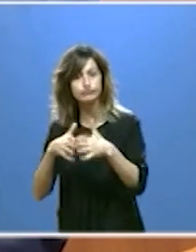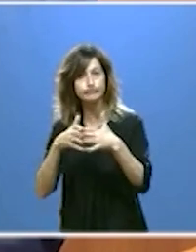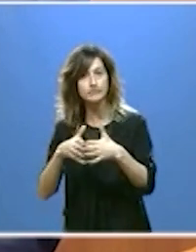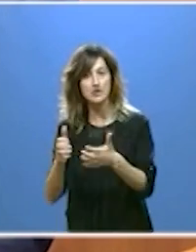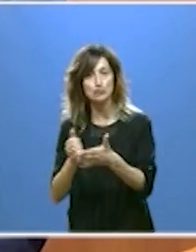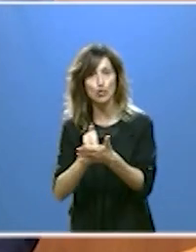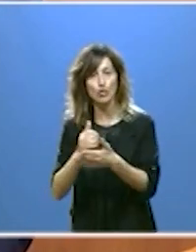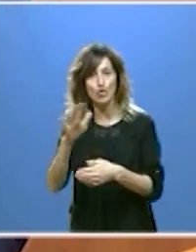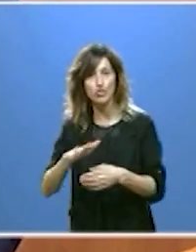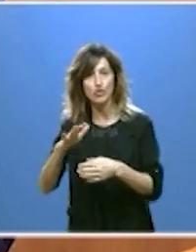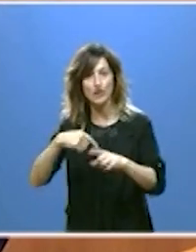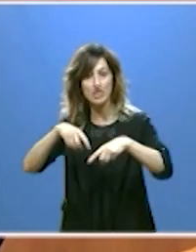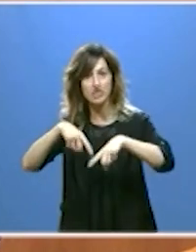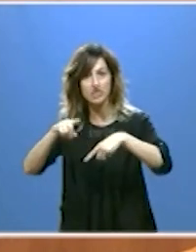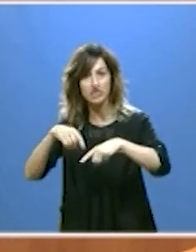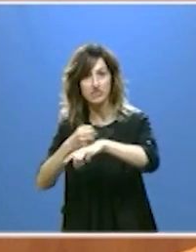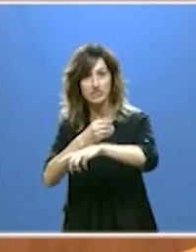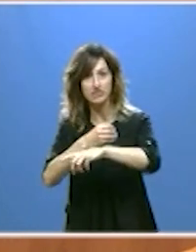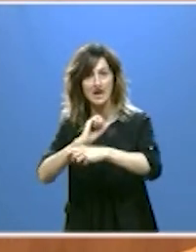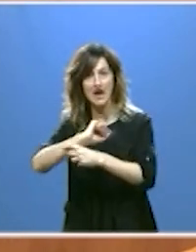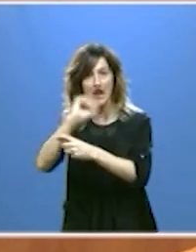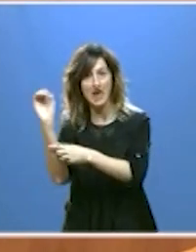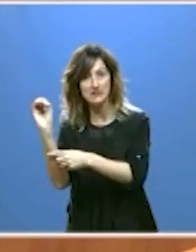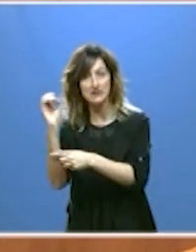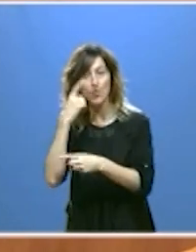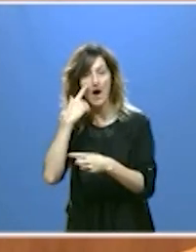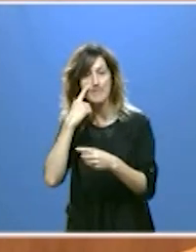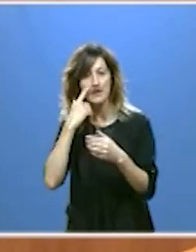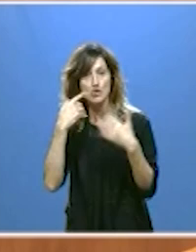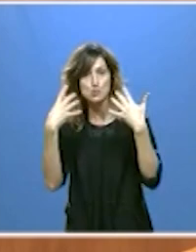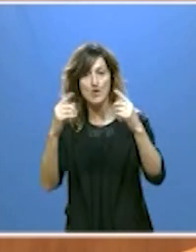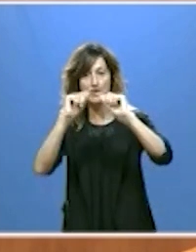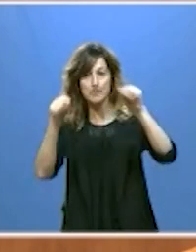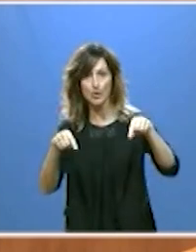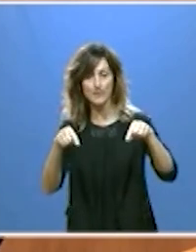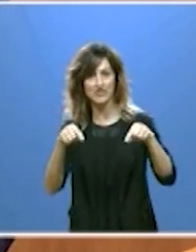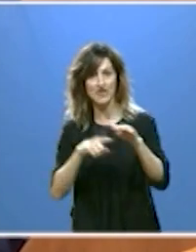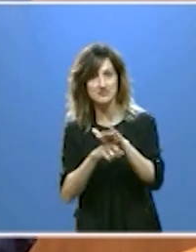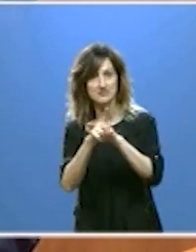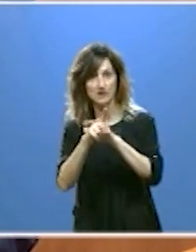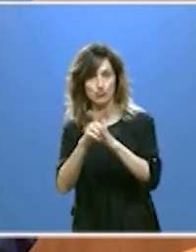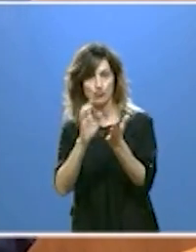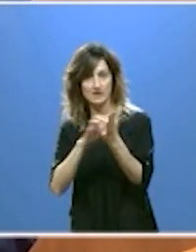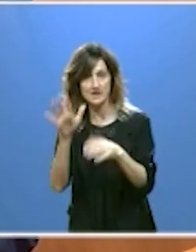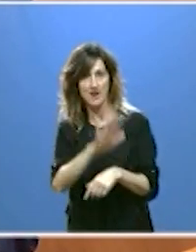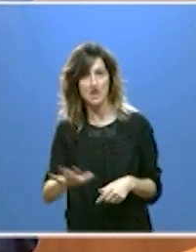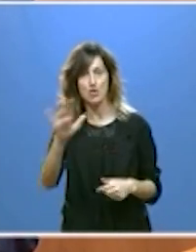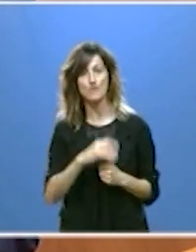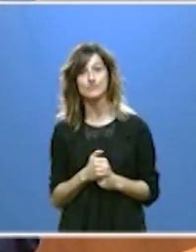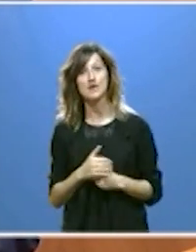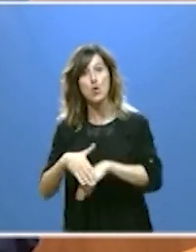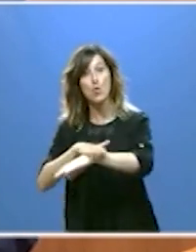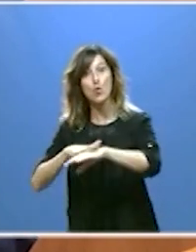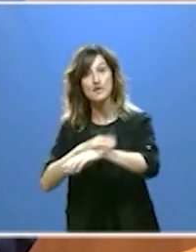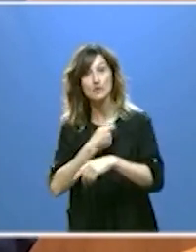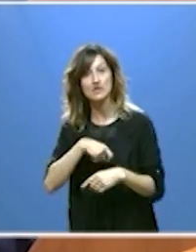todo el corredor atlántico que garantice el desarrollo equilibrado de las nueve provincias de nuestra comunidad autónoma. El Gobierno de la